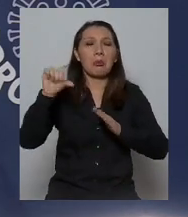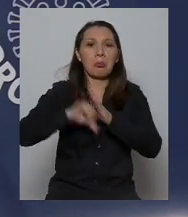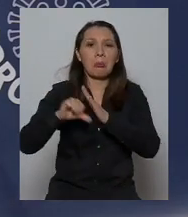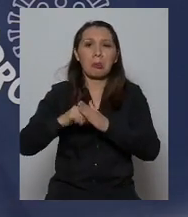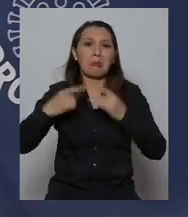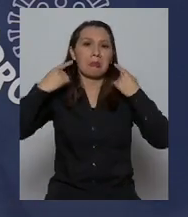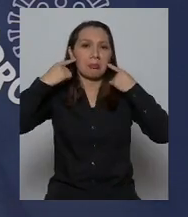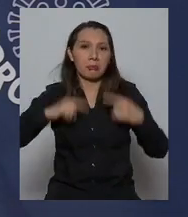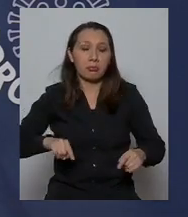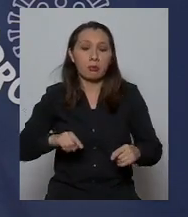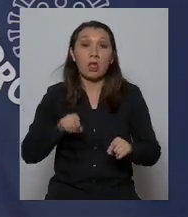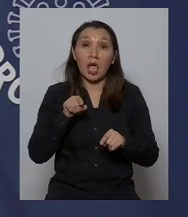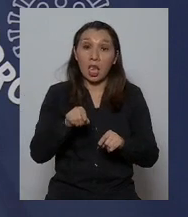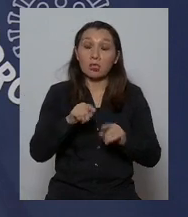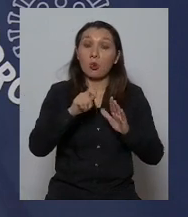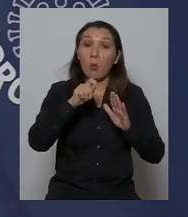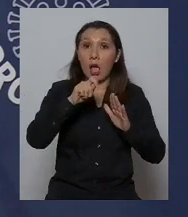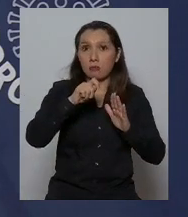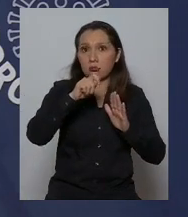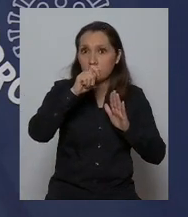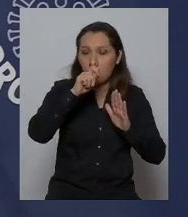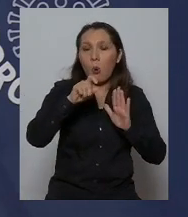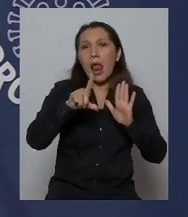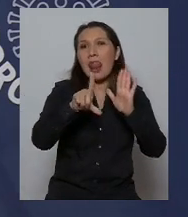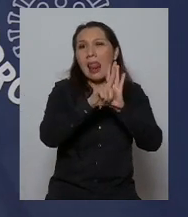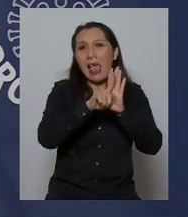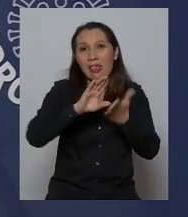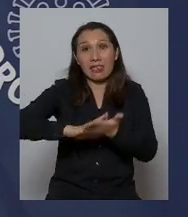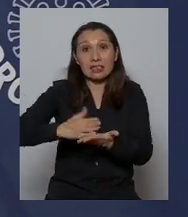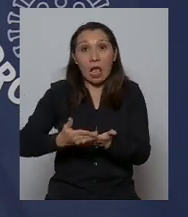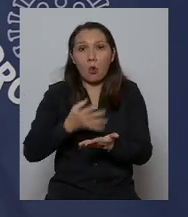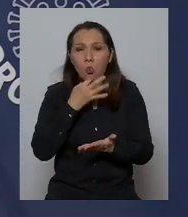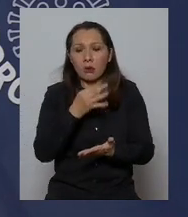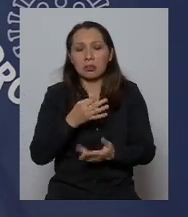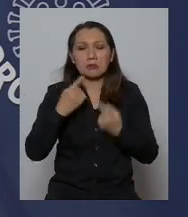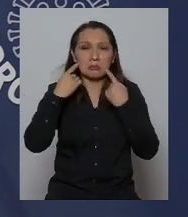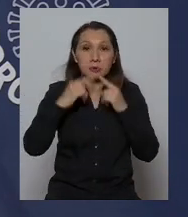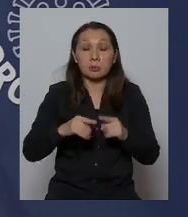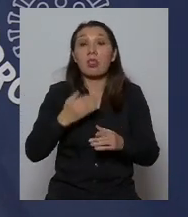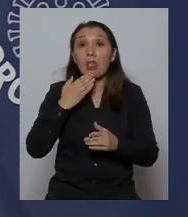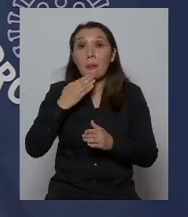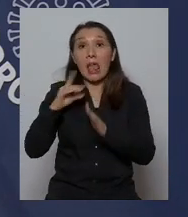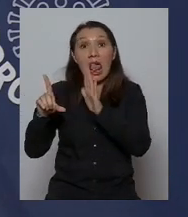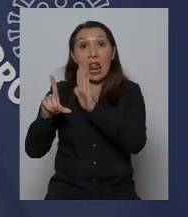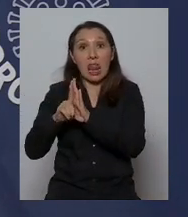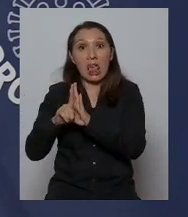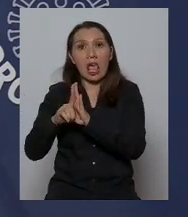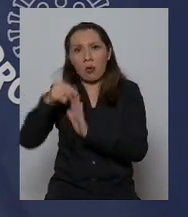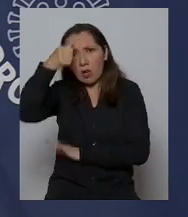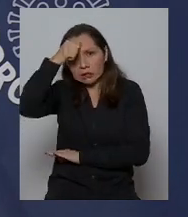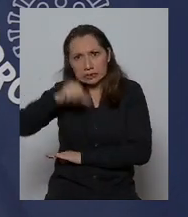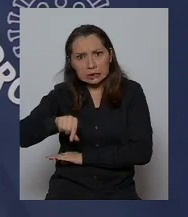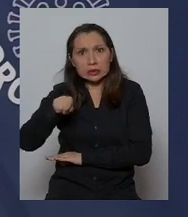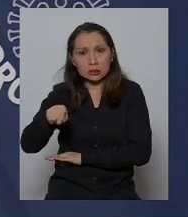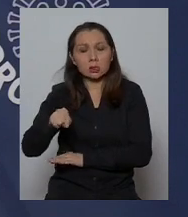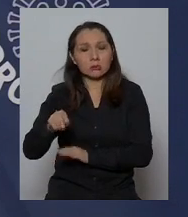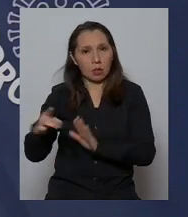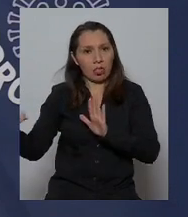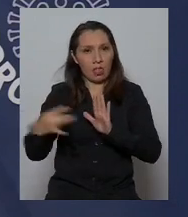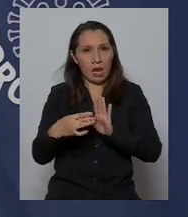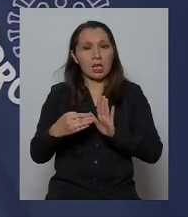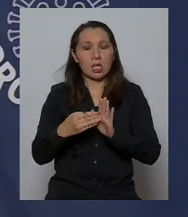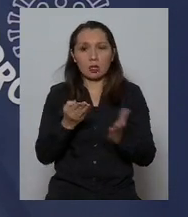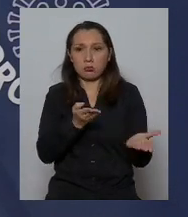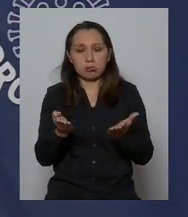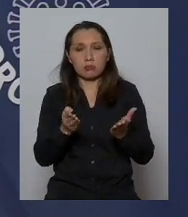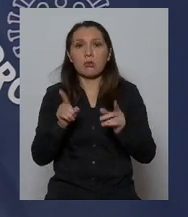eso desde el punto de vista del código sanitario es una falta desde el código penal también es eventualmente un delito